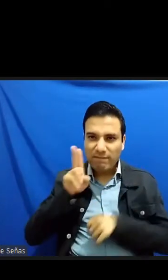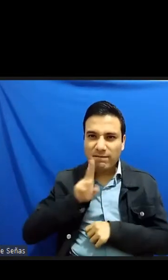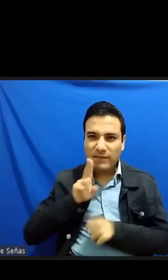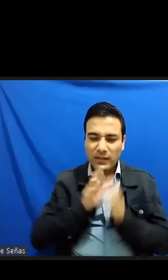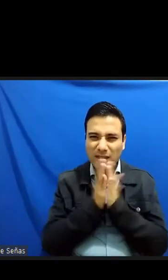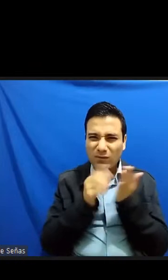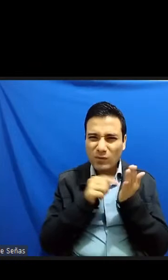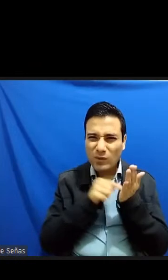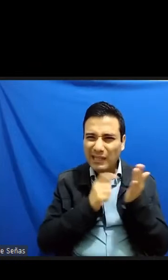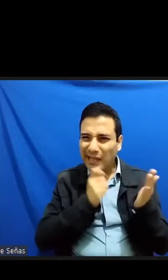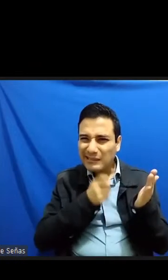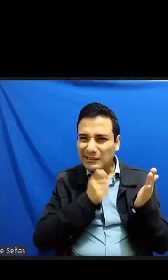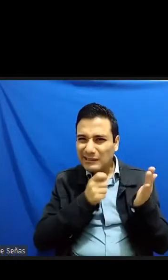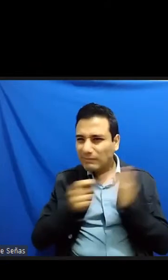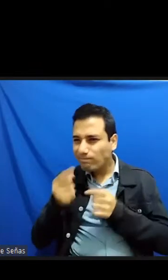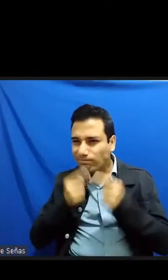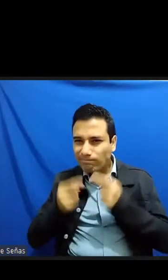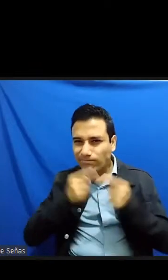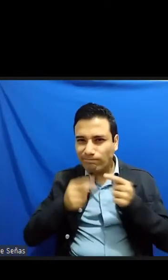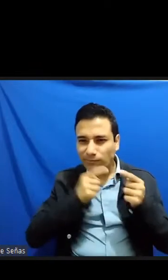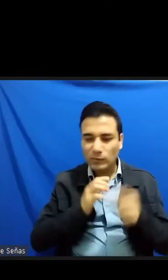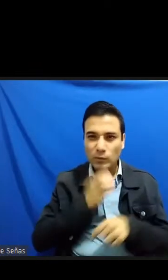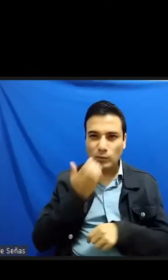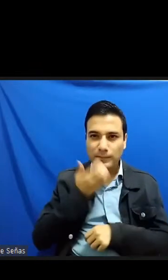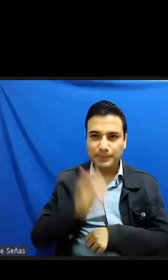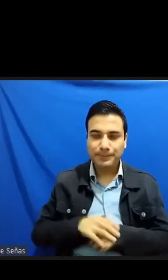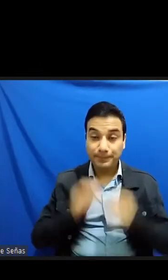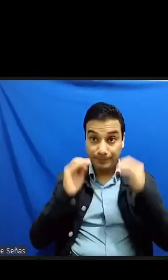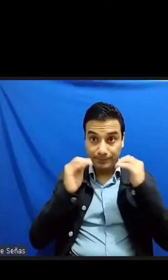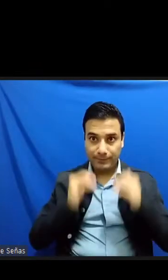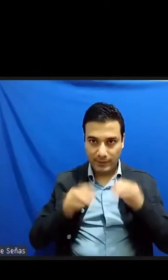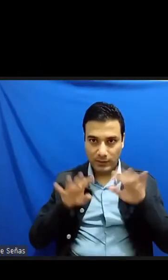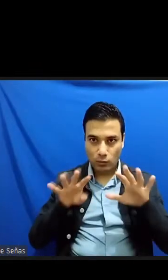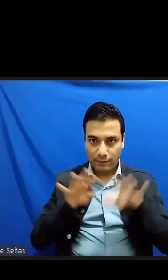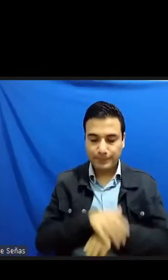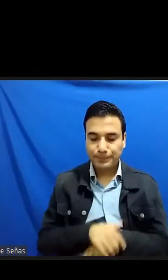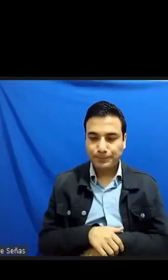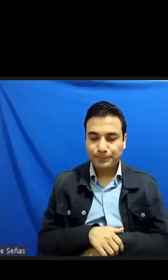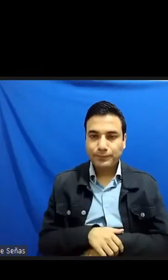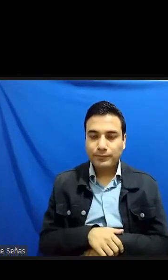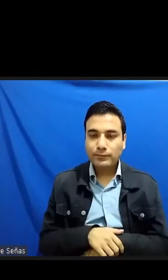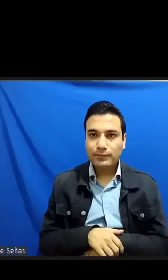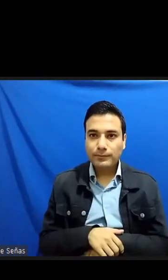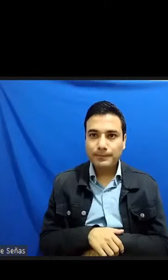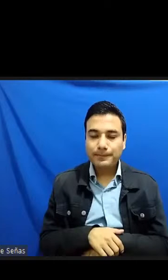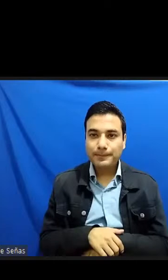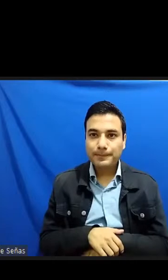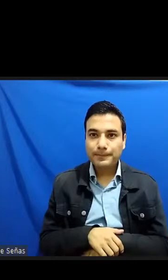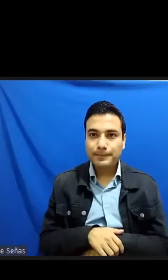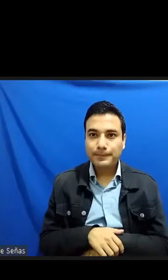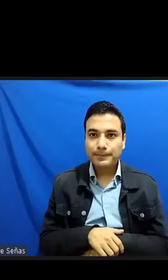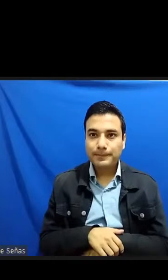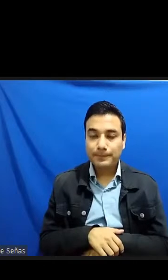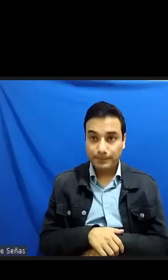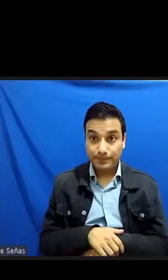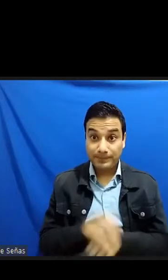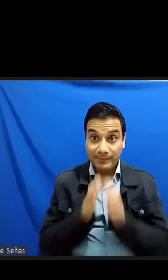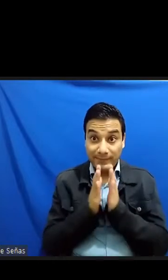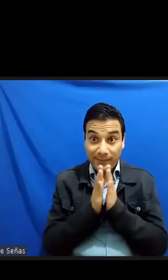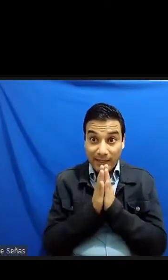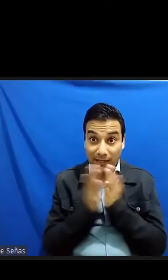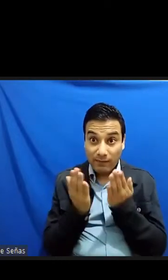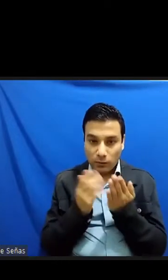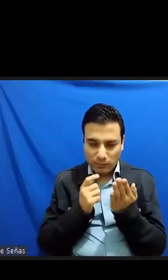final de la obra 19 los avances de desciframiento son